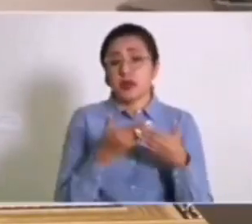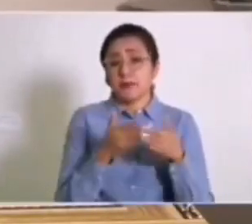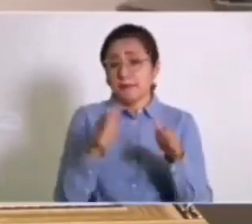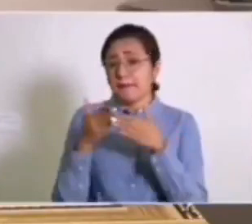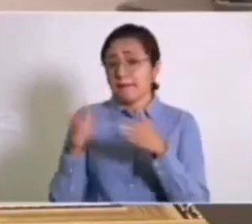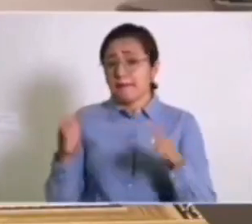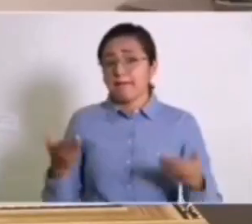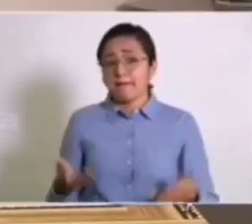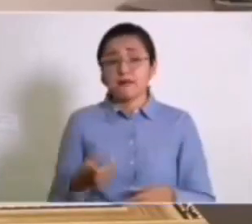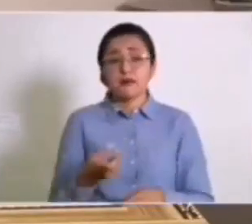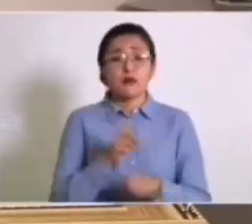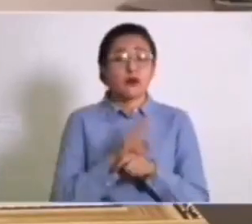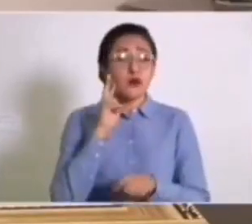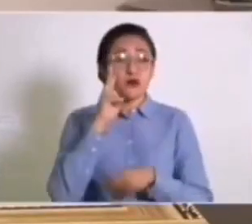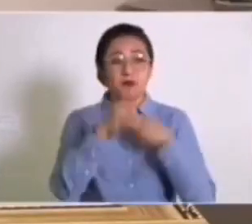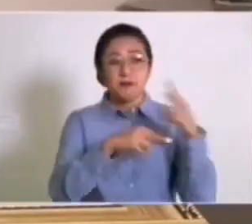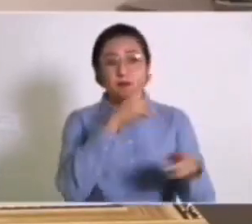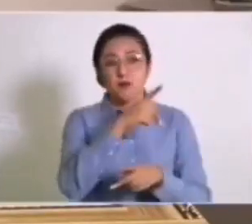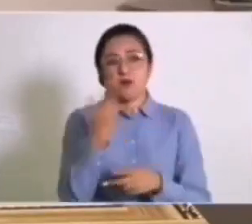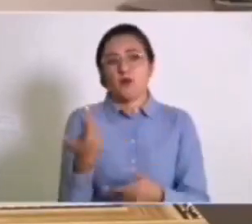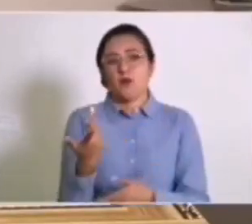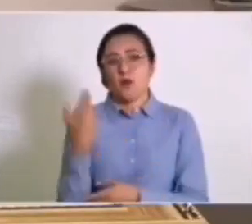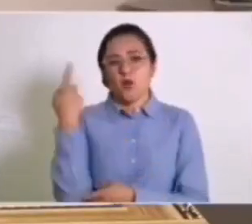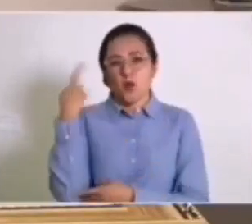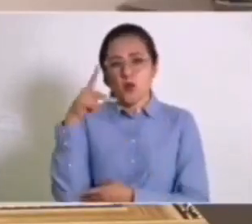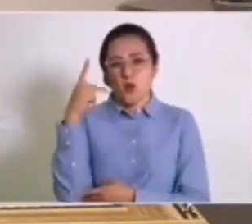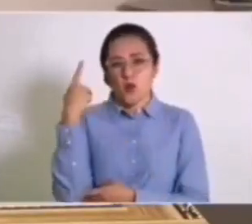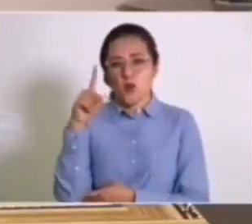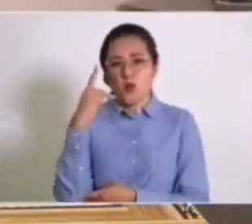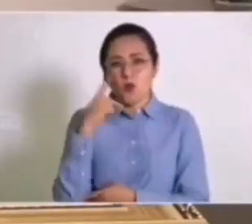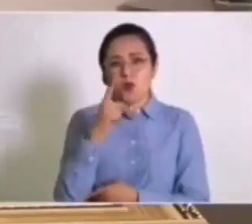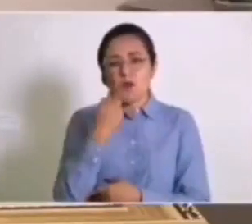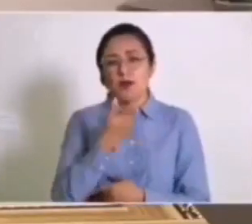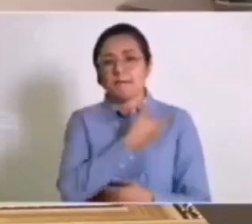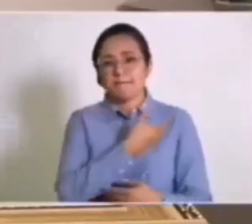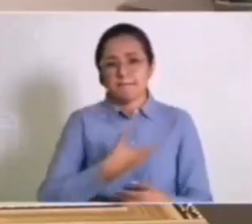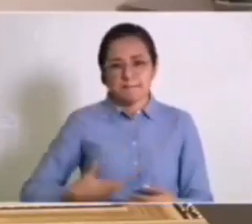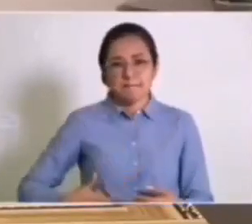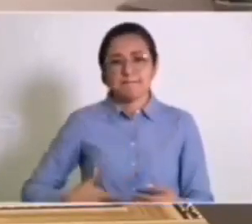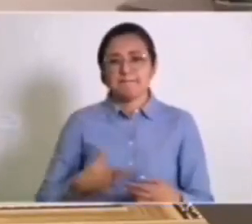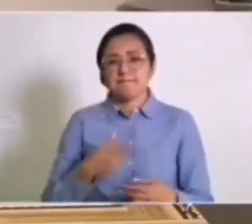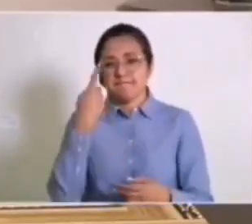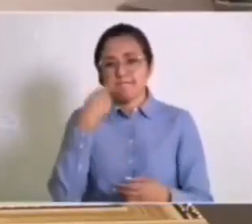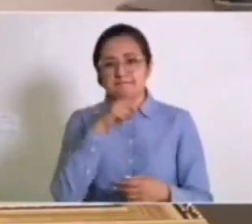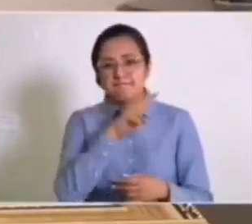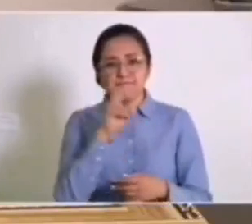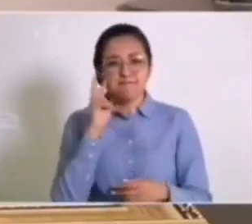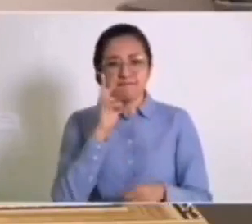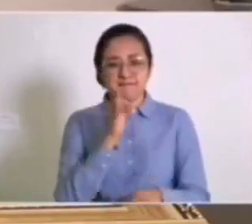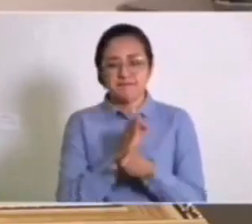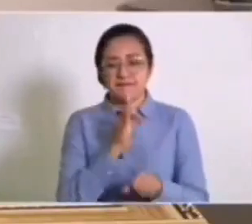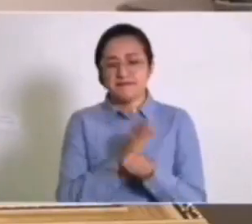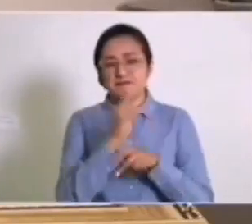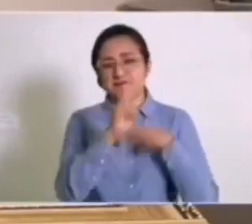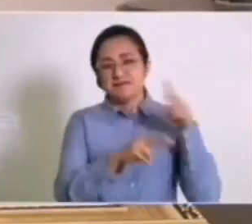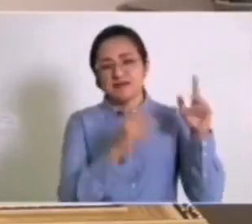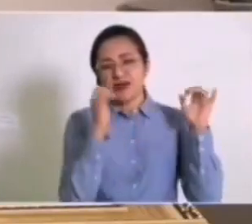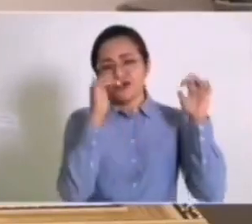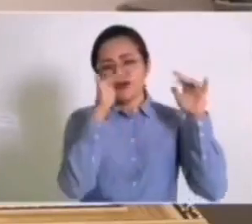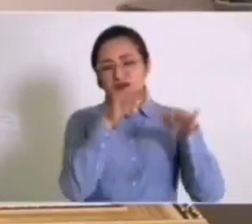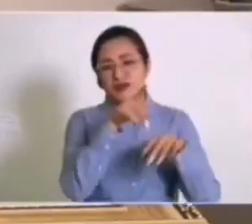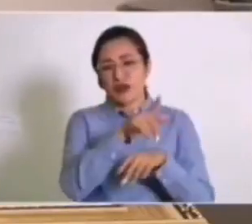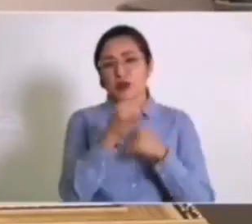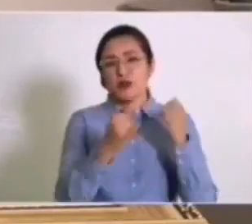ir a ver al Puebla la afición que pudiera haber ido a ir al estadio,